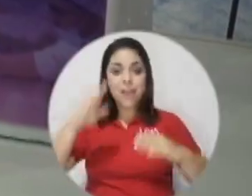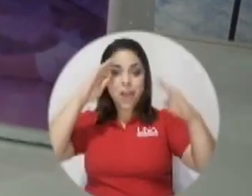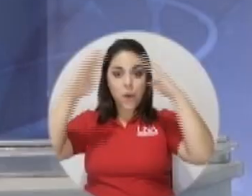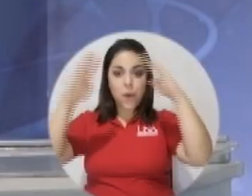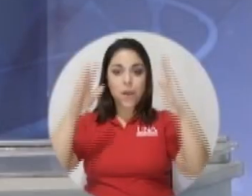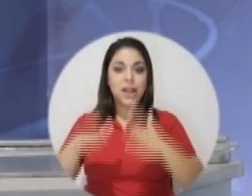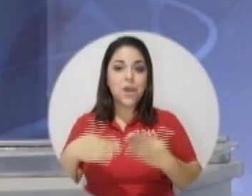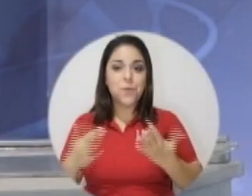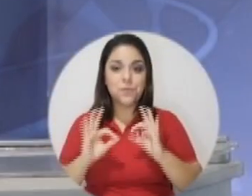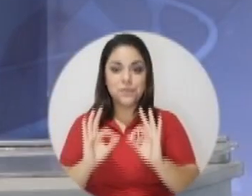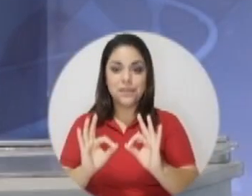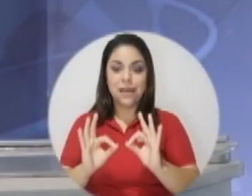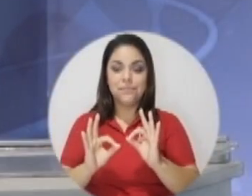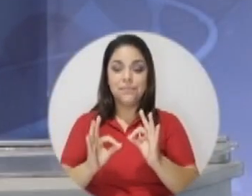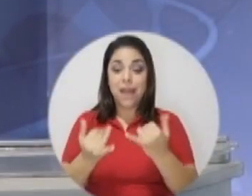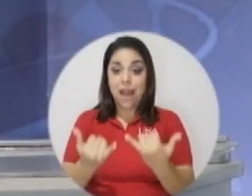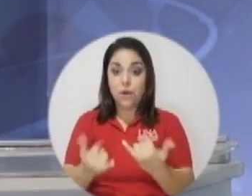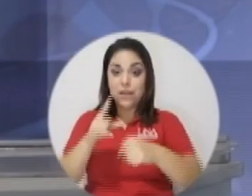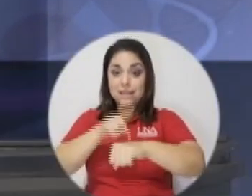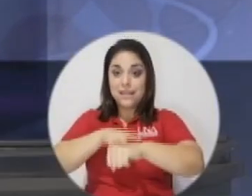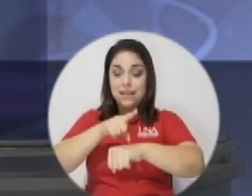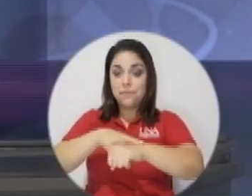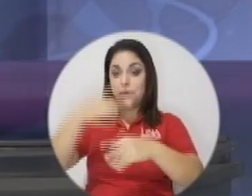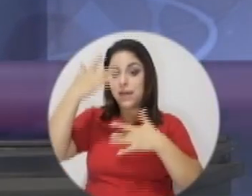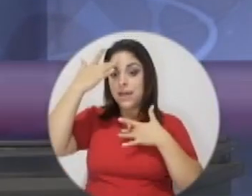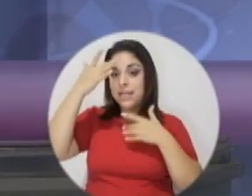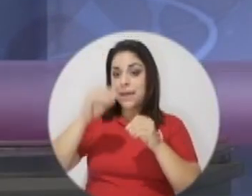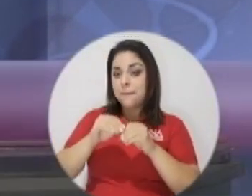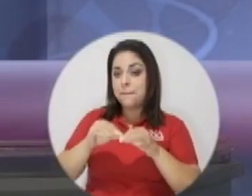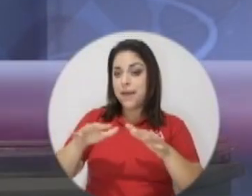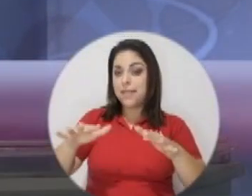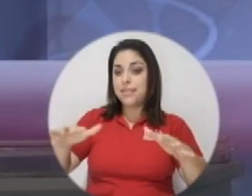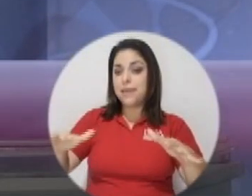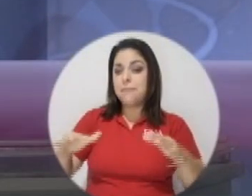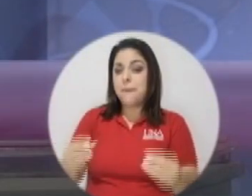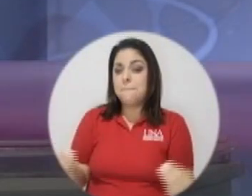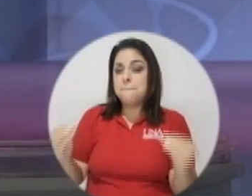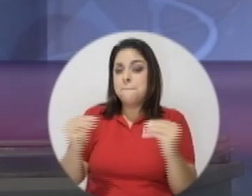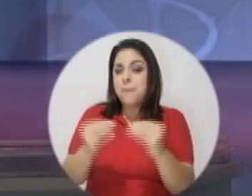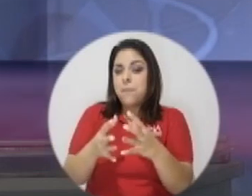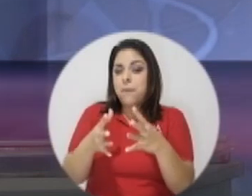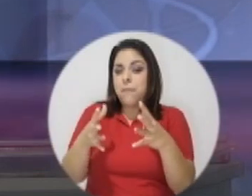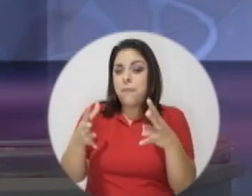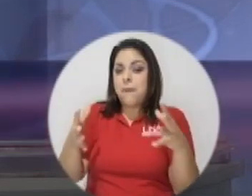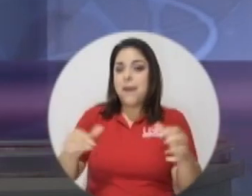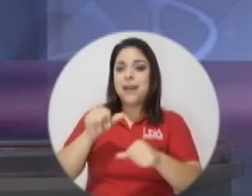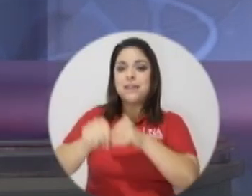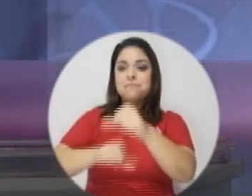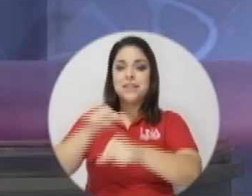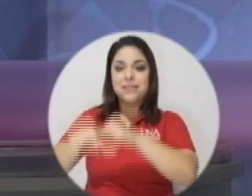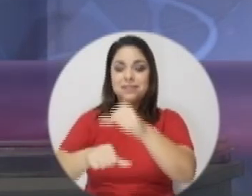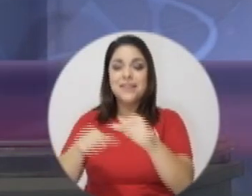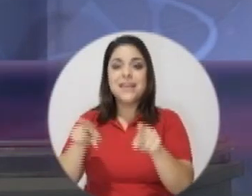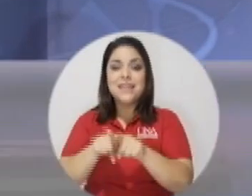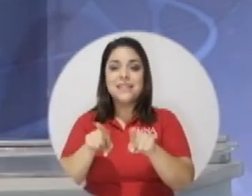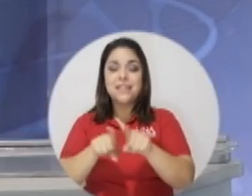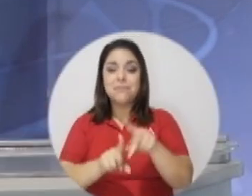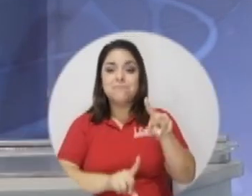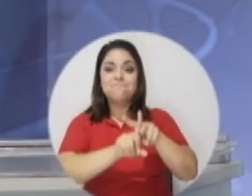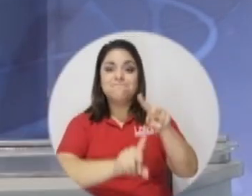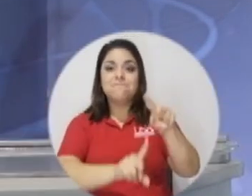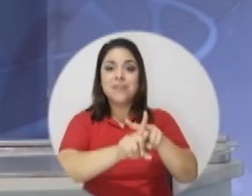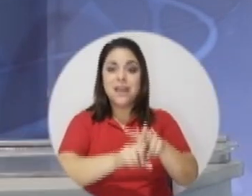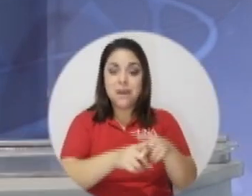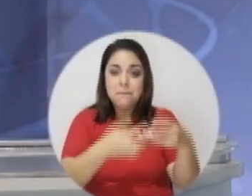Hola, ¿qué tal? En tiempos de pandemia afloran los emprendimientos y también las pequeñas y